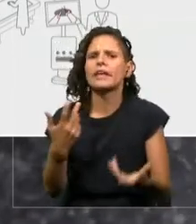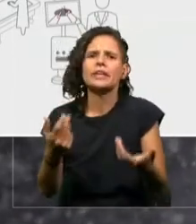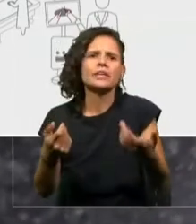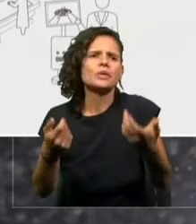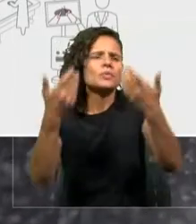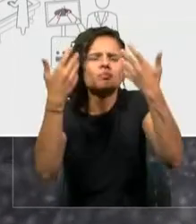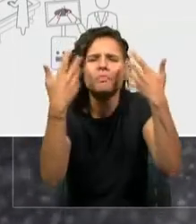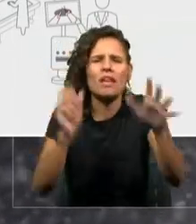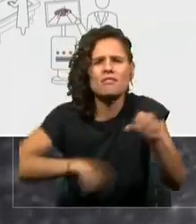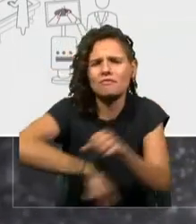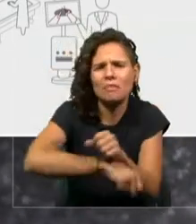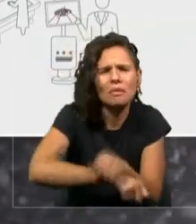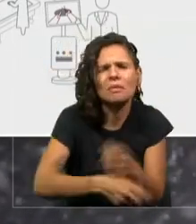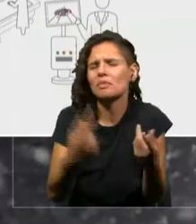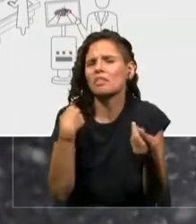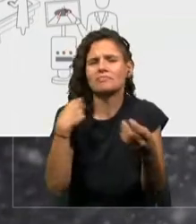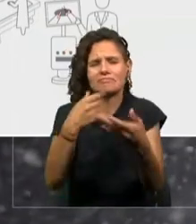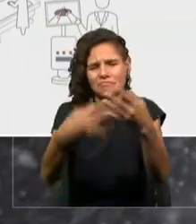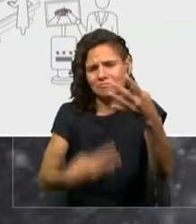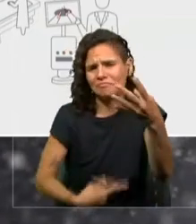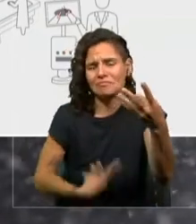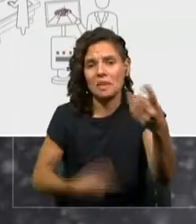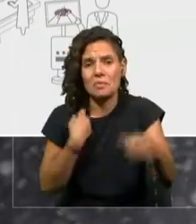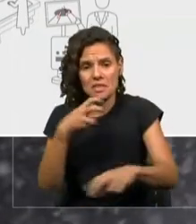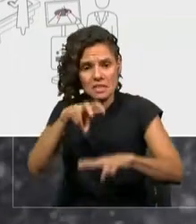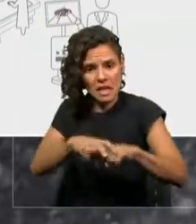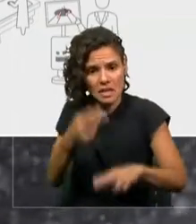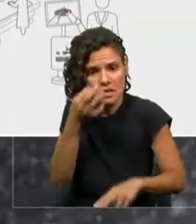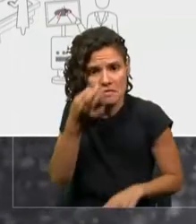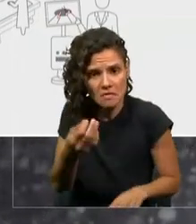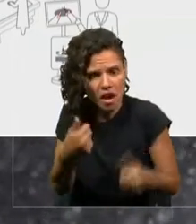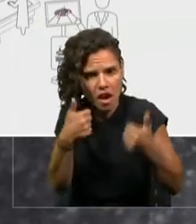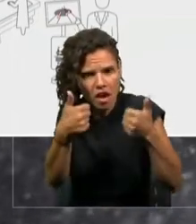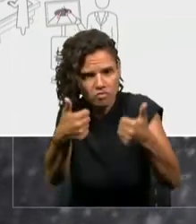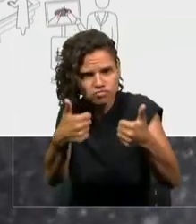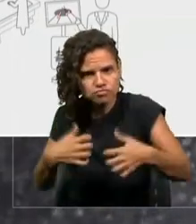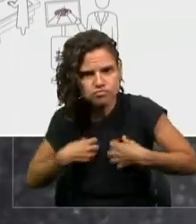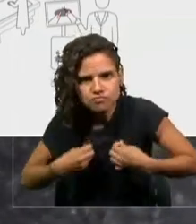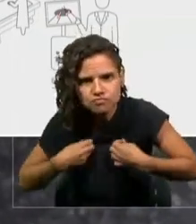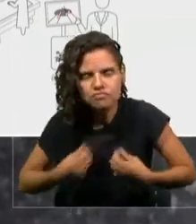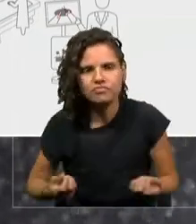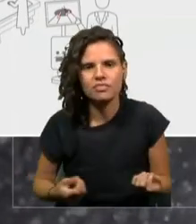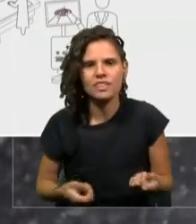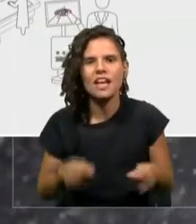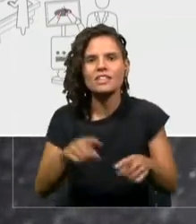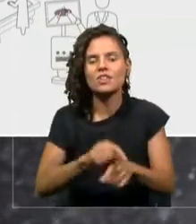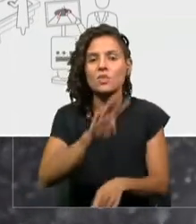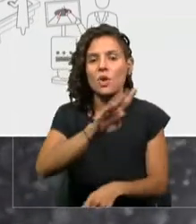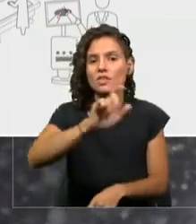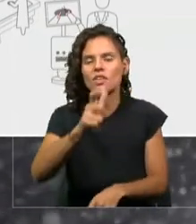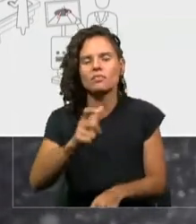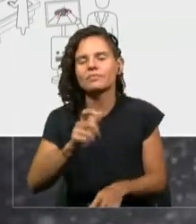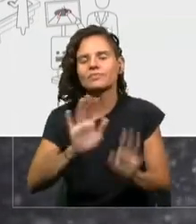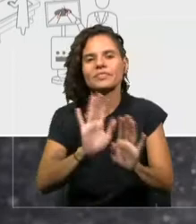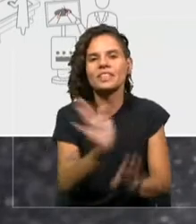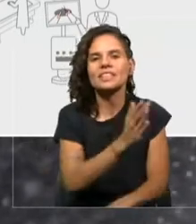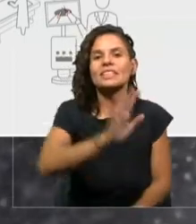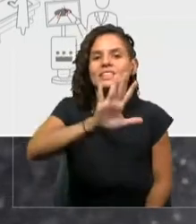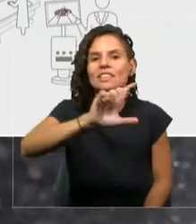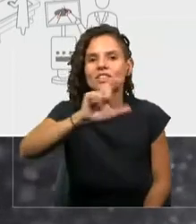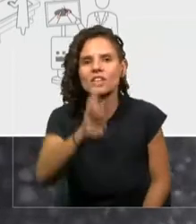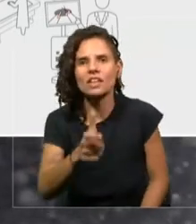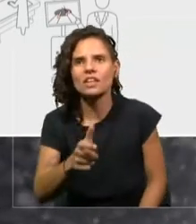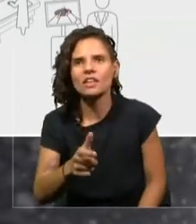verla en tiempo real en primera fila. Entonces, algunas de las características del 5G no es 4G